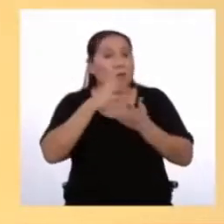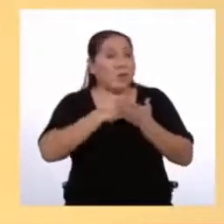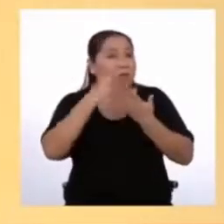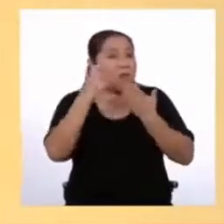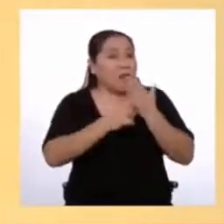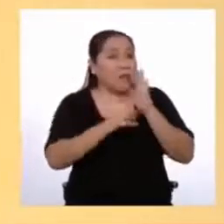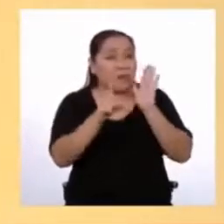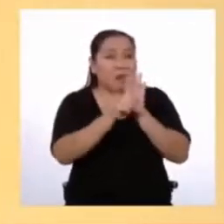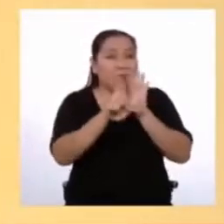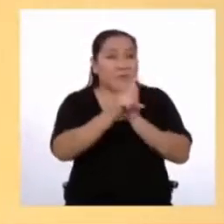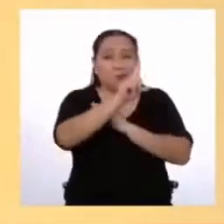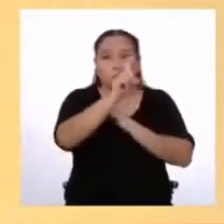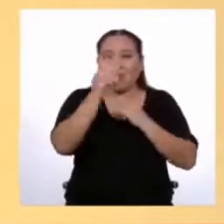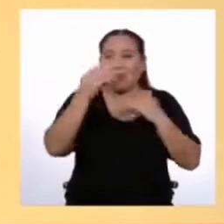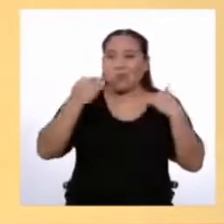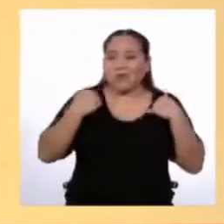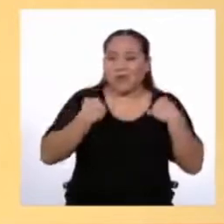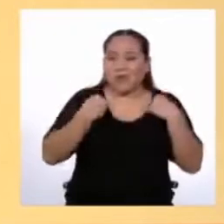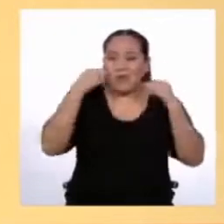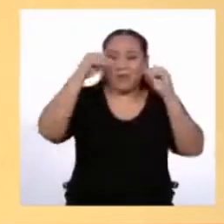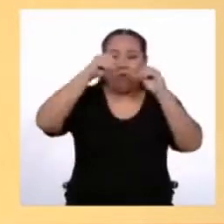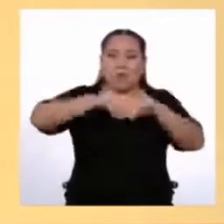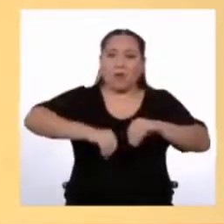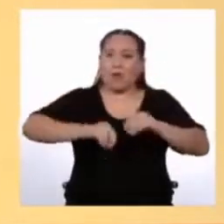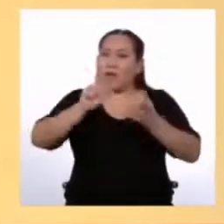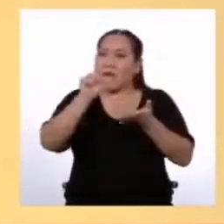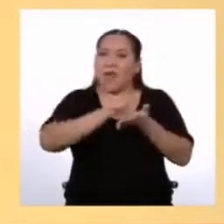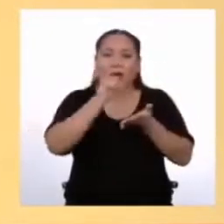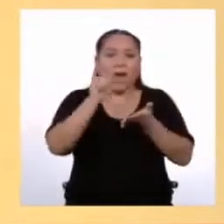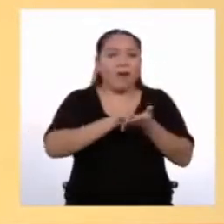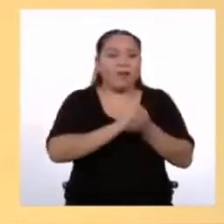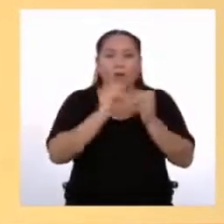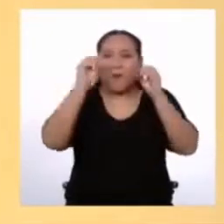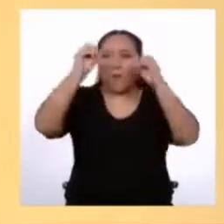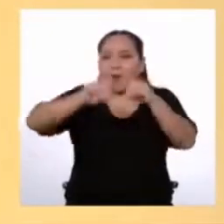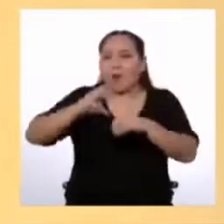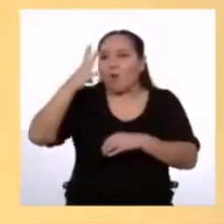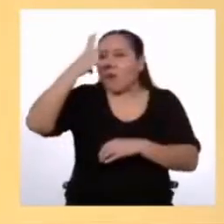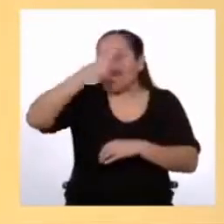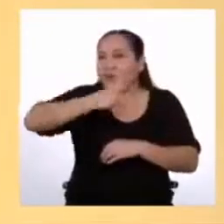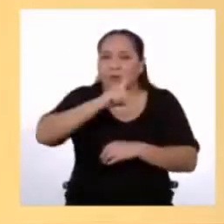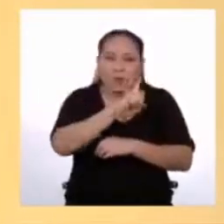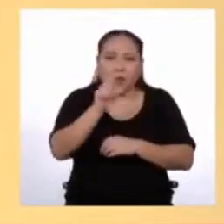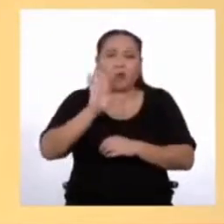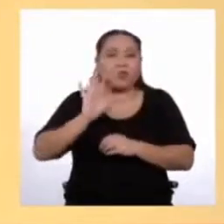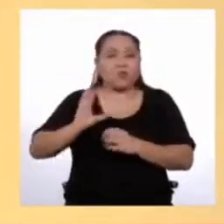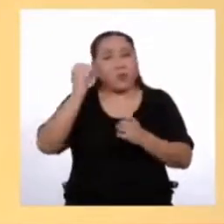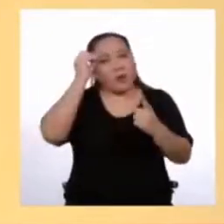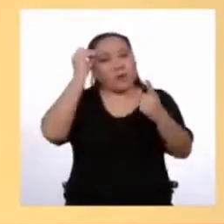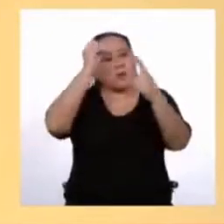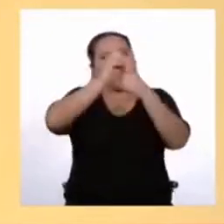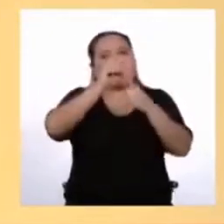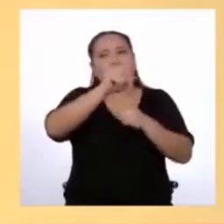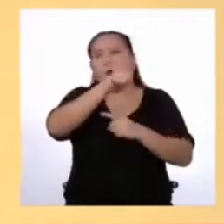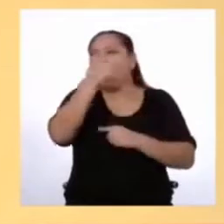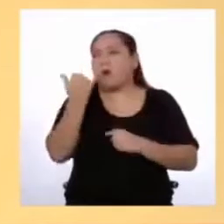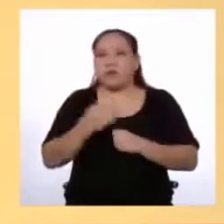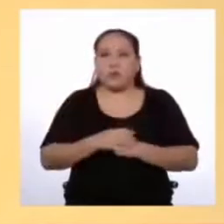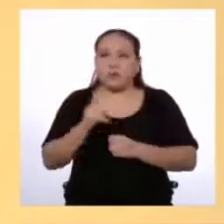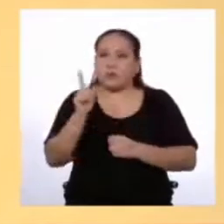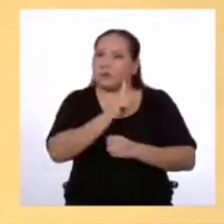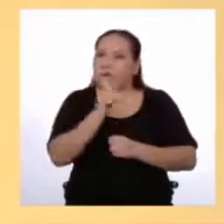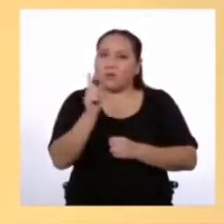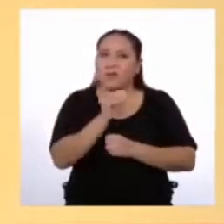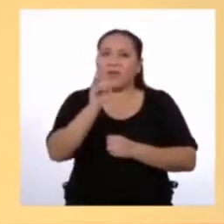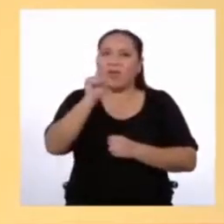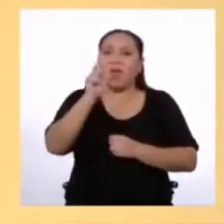de ley no tiene que tener arte o belleza Su objetivo es otro Y tampoco es argumentativo